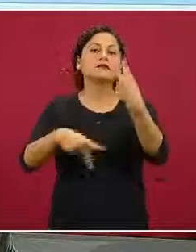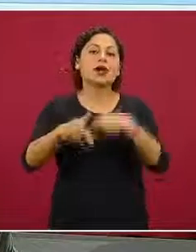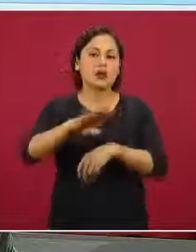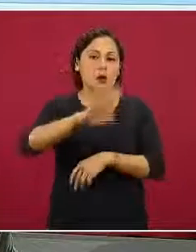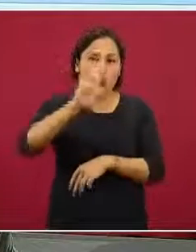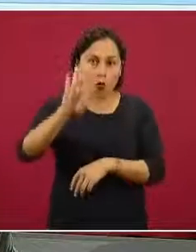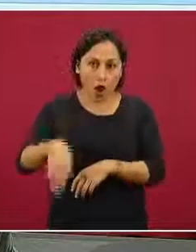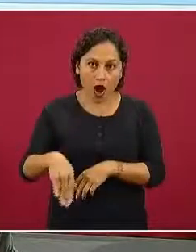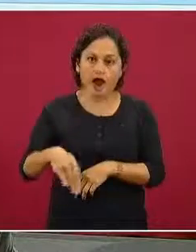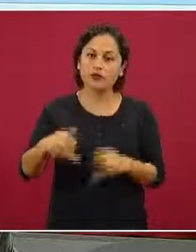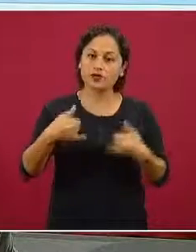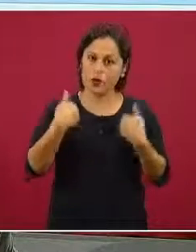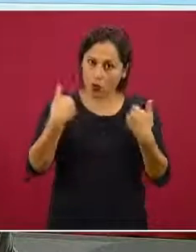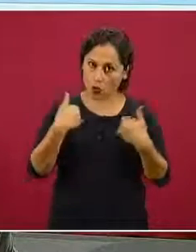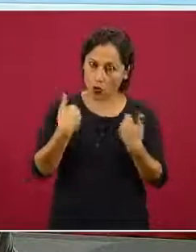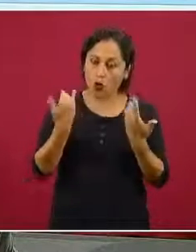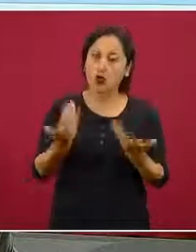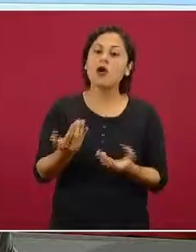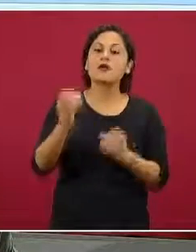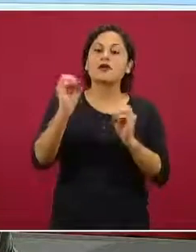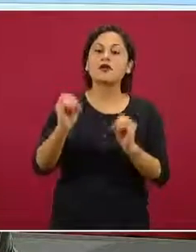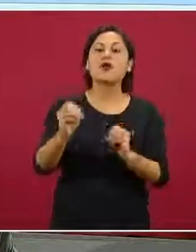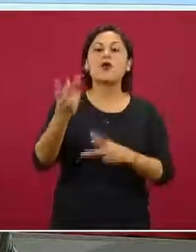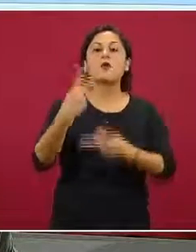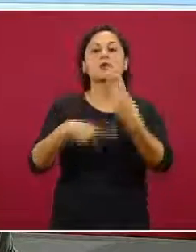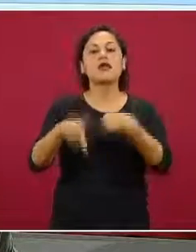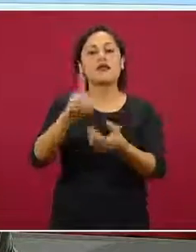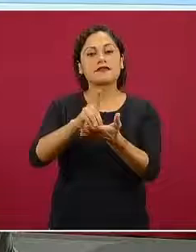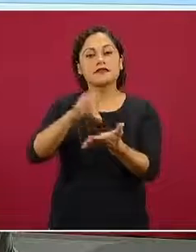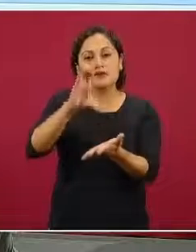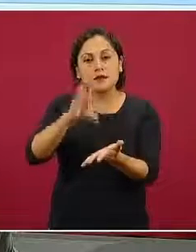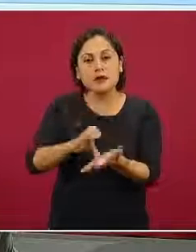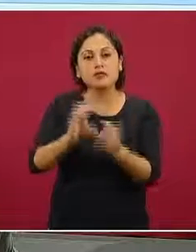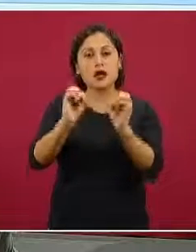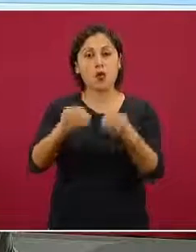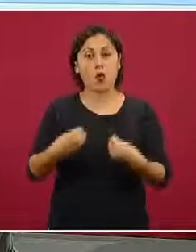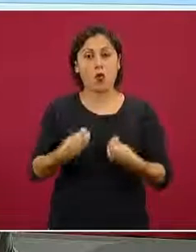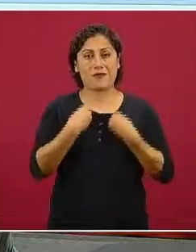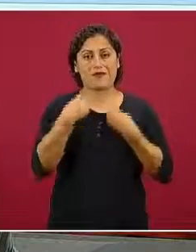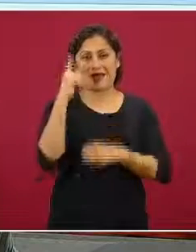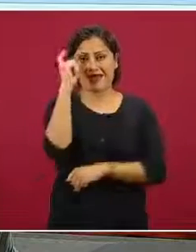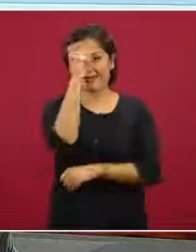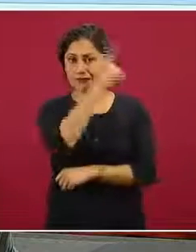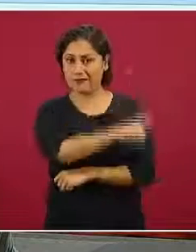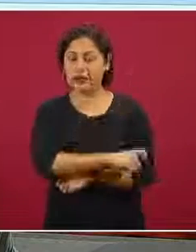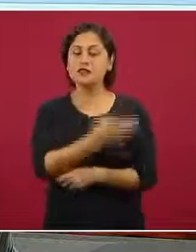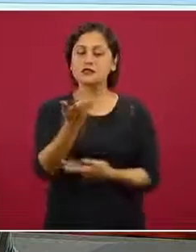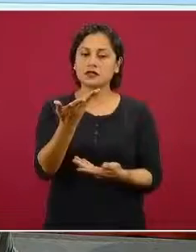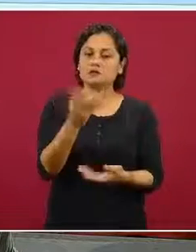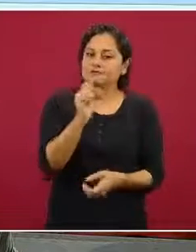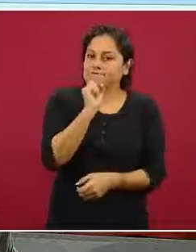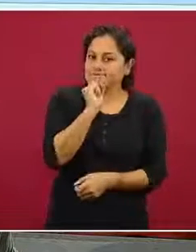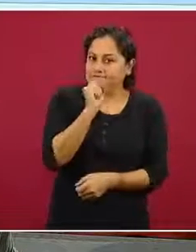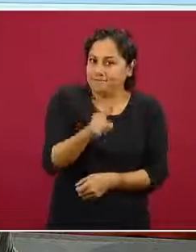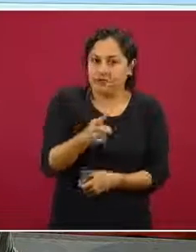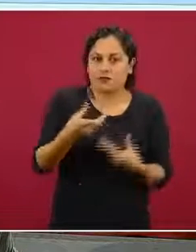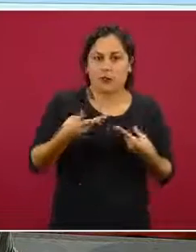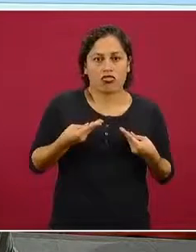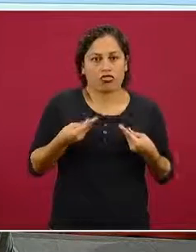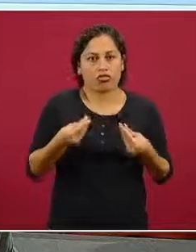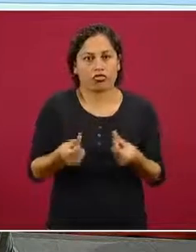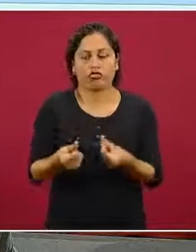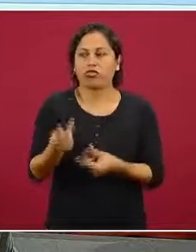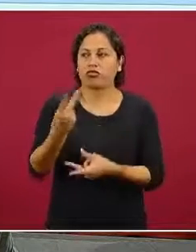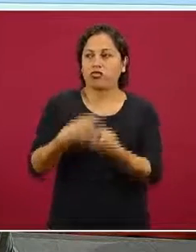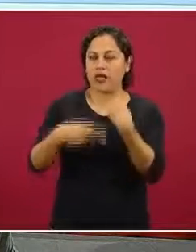prematura, en discapacidad, en calidad de vida y por lo tanto en gastos en salud, en gastos en general